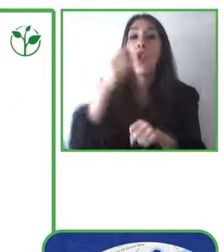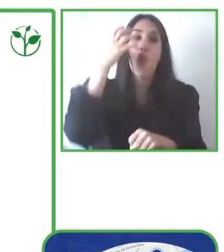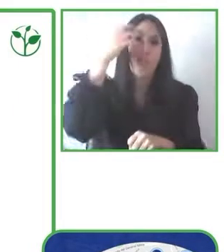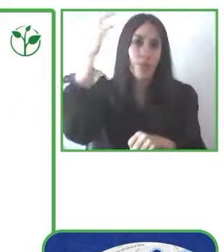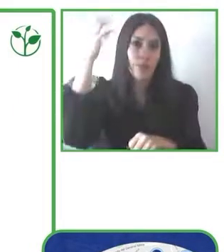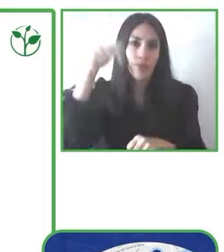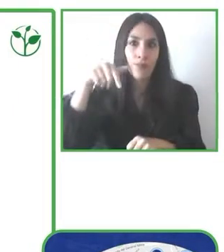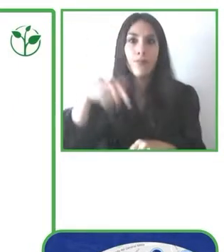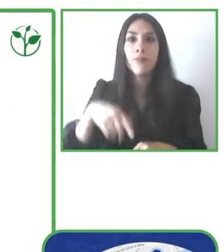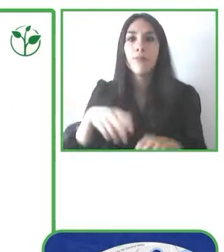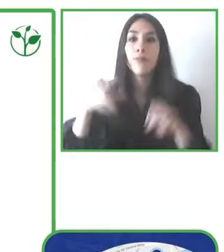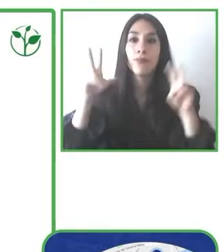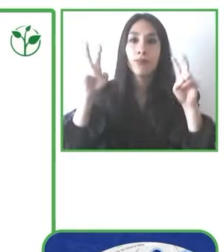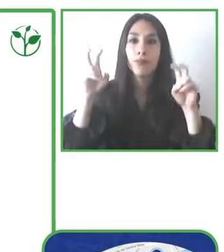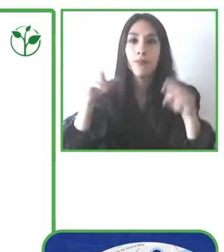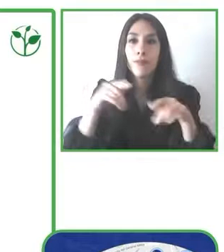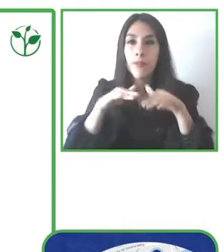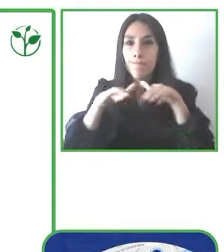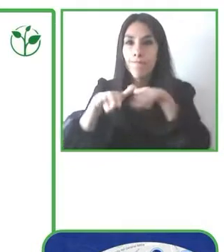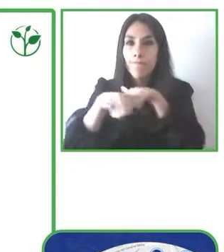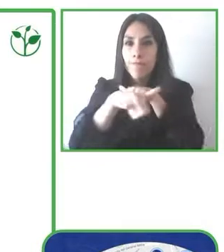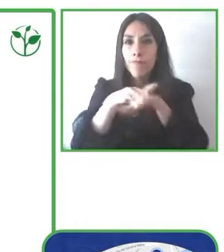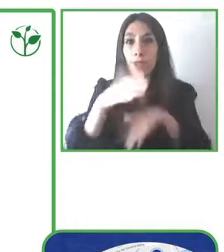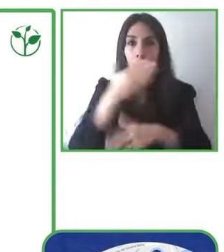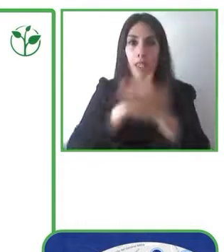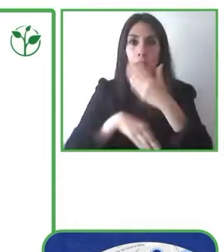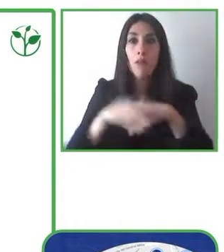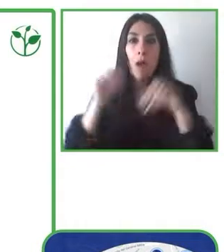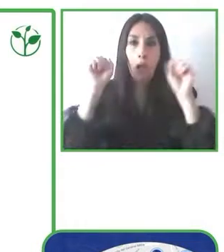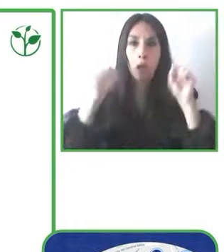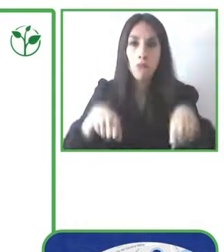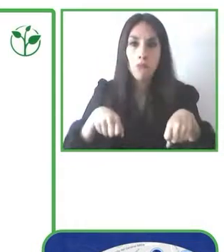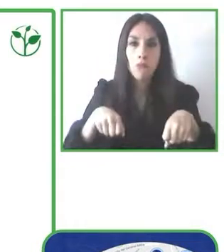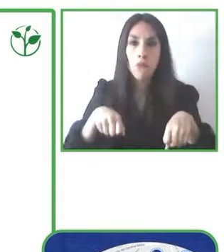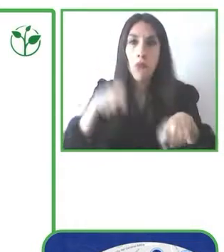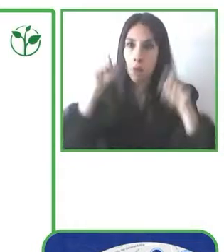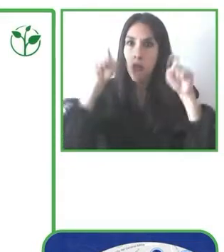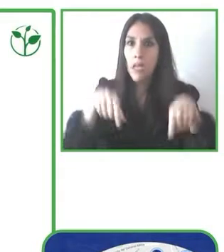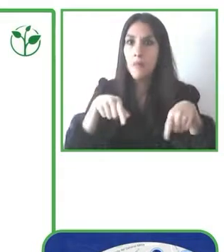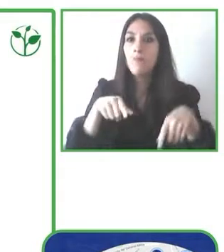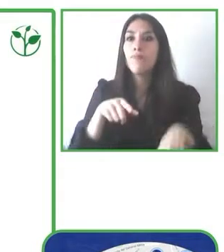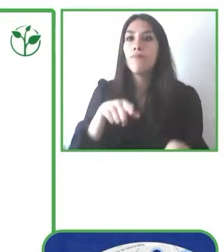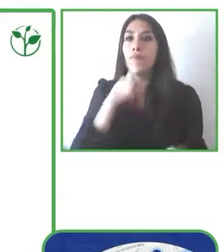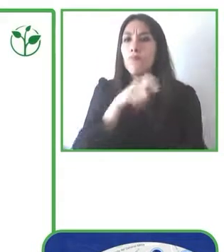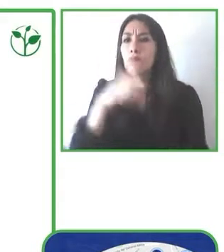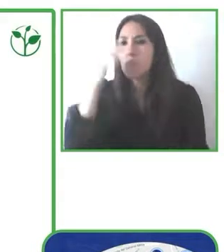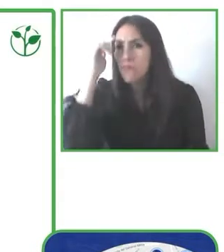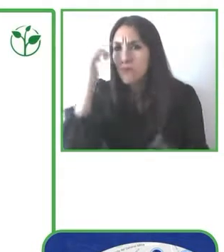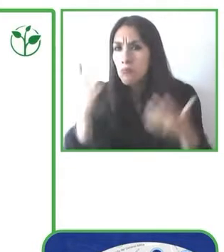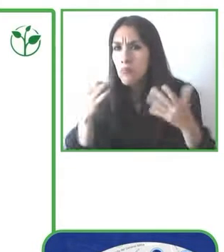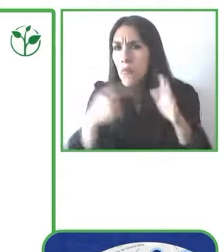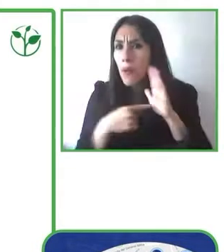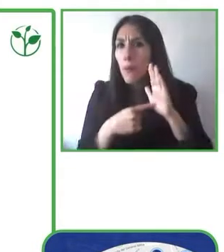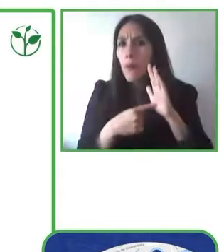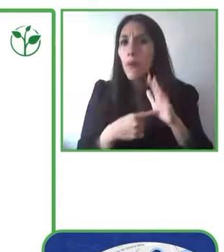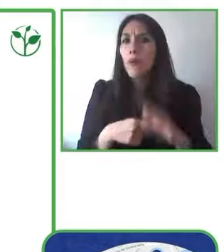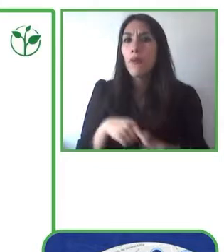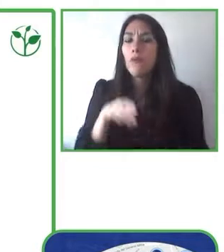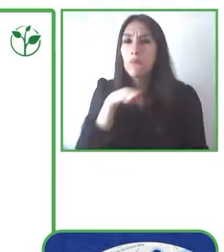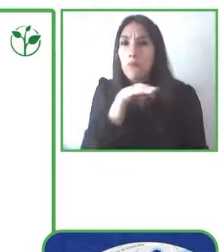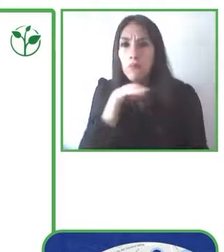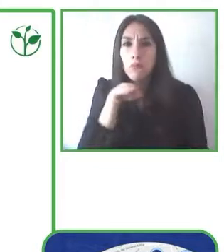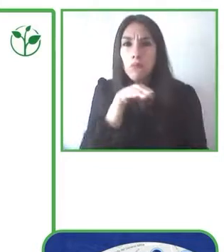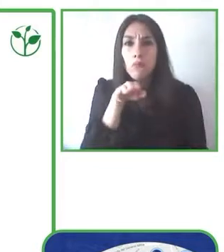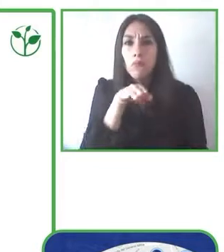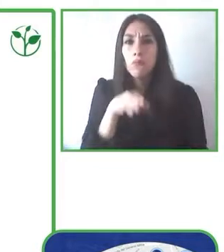puede decidir si sí, no, si cuánto tiempo, imaginaros que para nuestro colectivo, que puede ser todo eso. Ese es un proyecto que nació por una